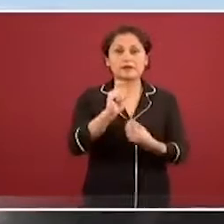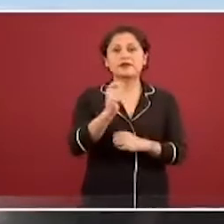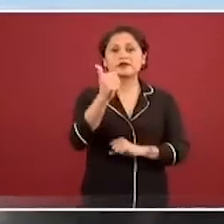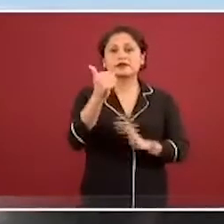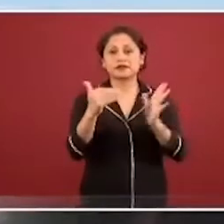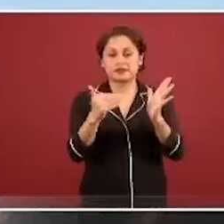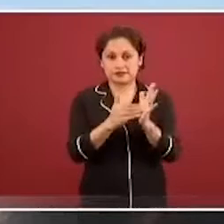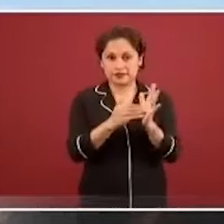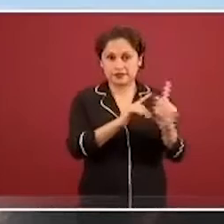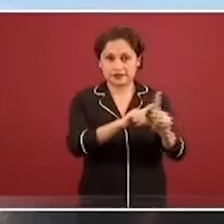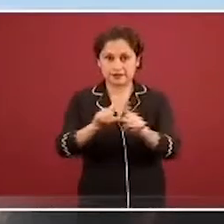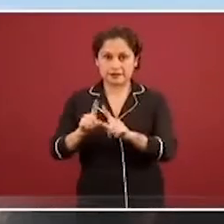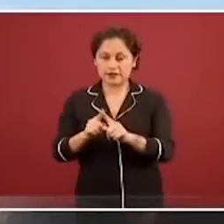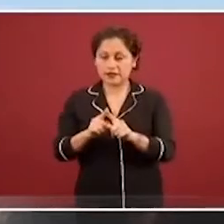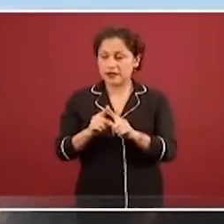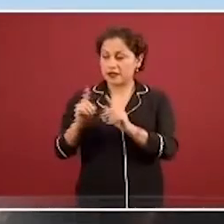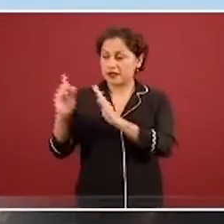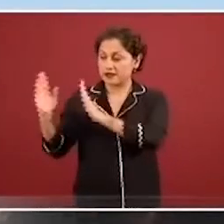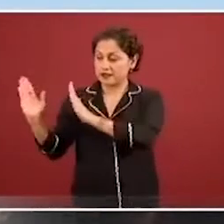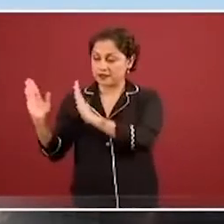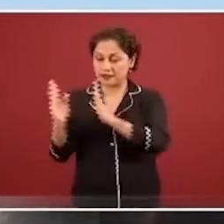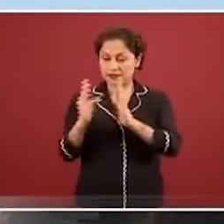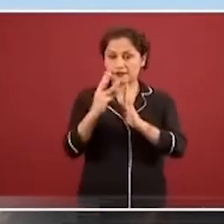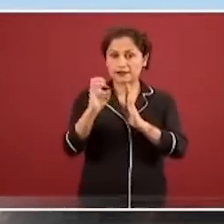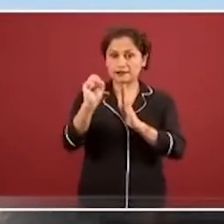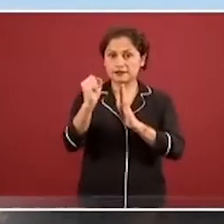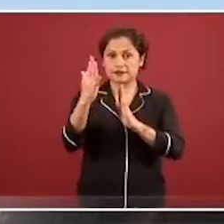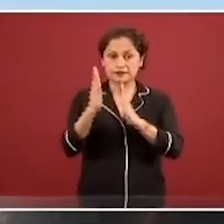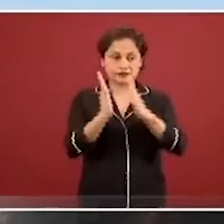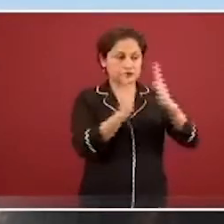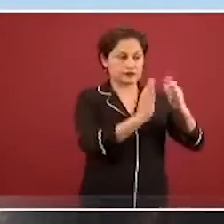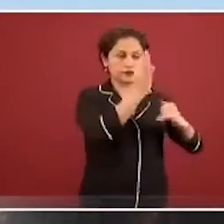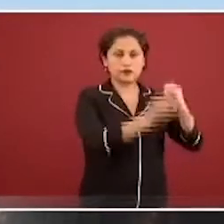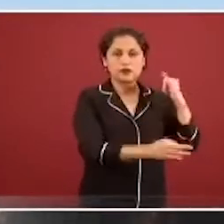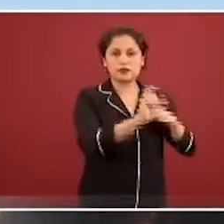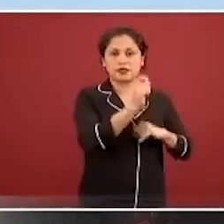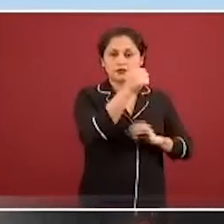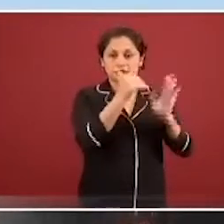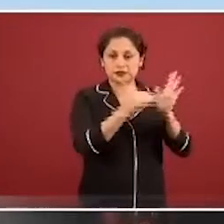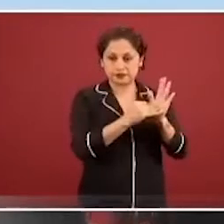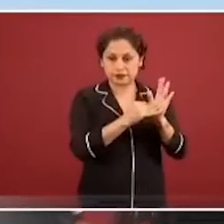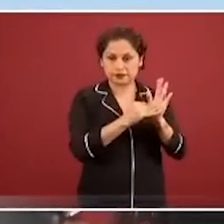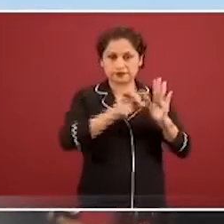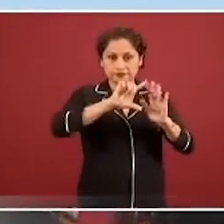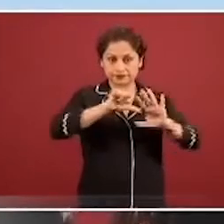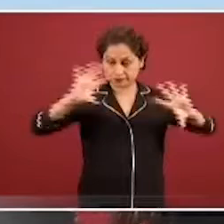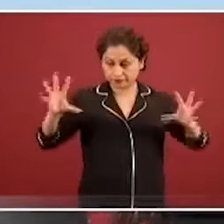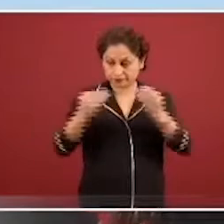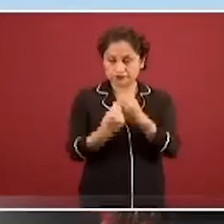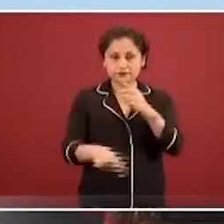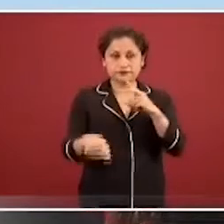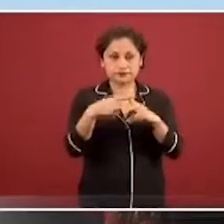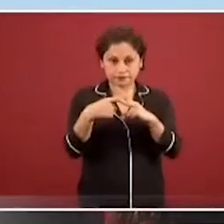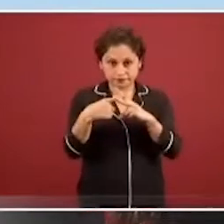eran las 375, estas son las 26 mil y hago una multiplicación que me permite decir